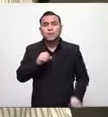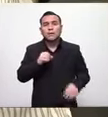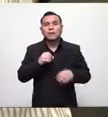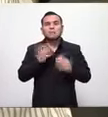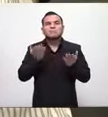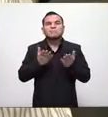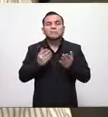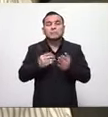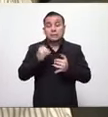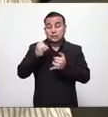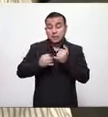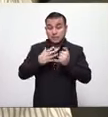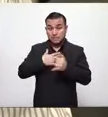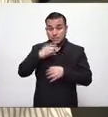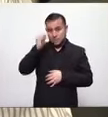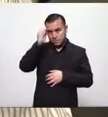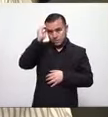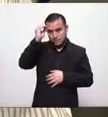esta